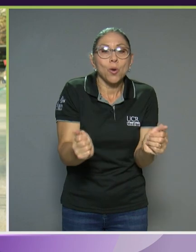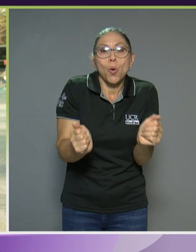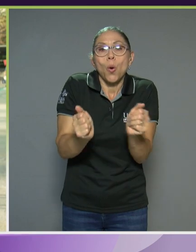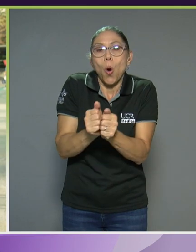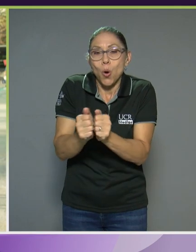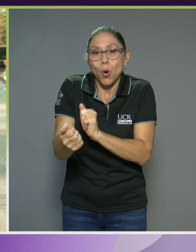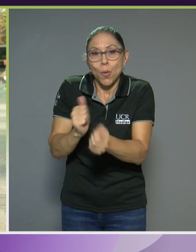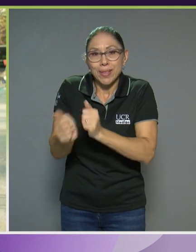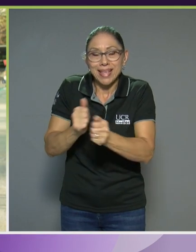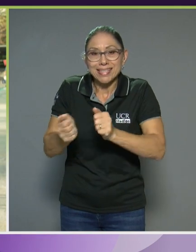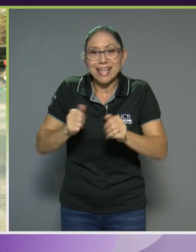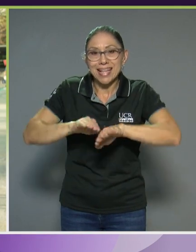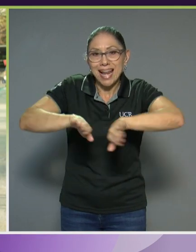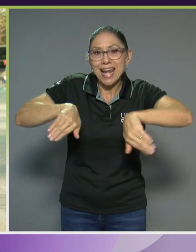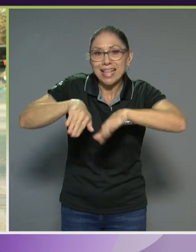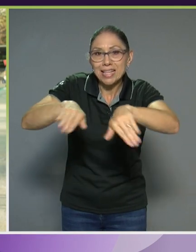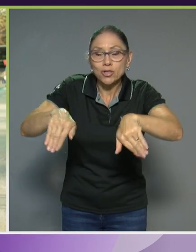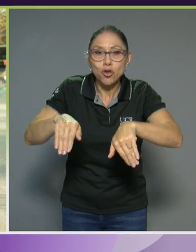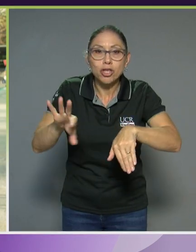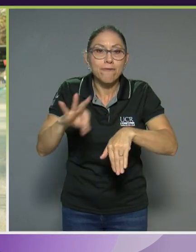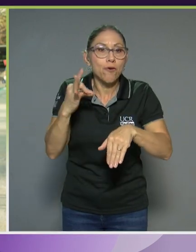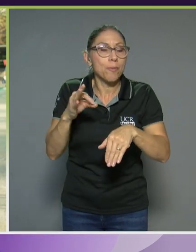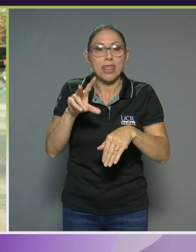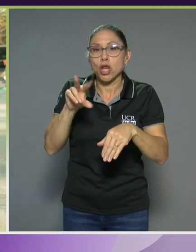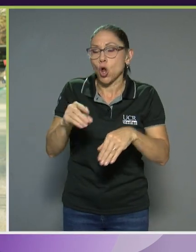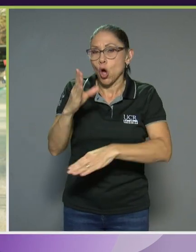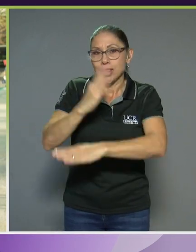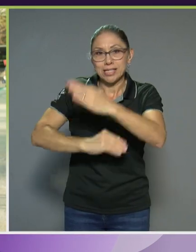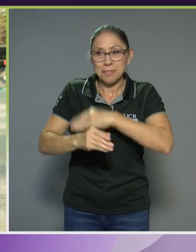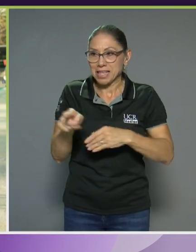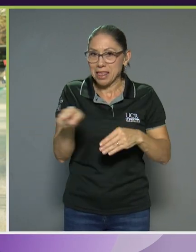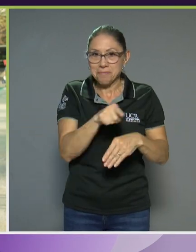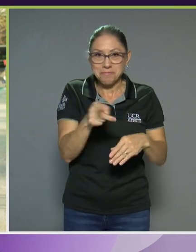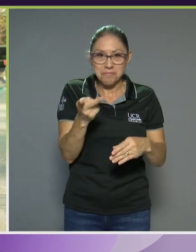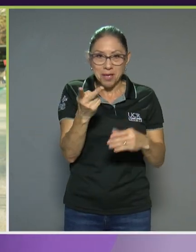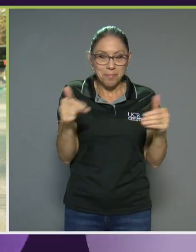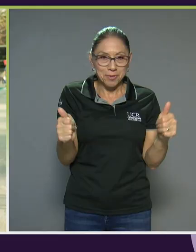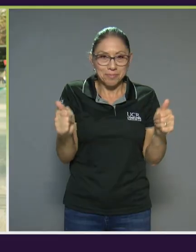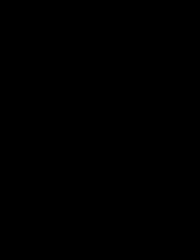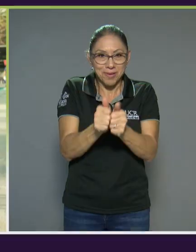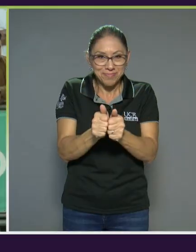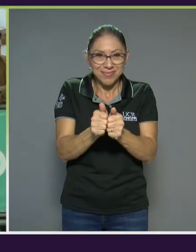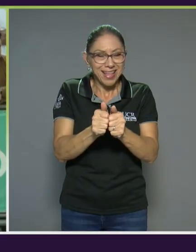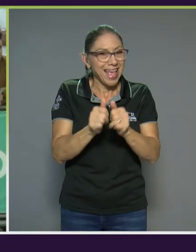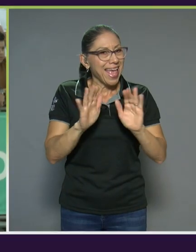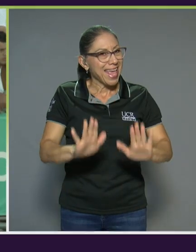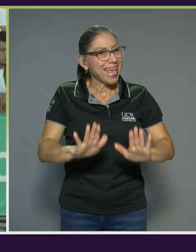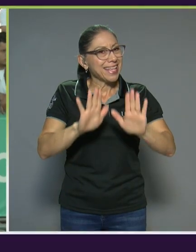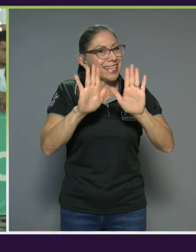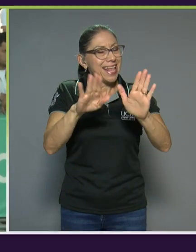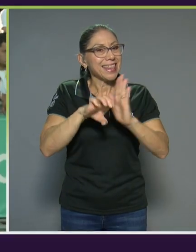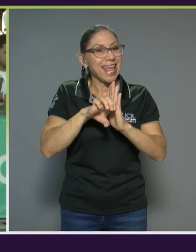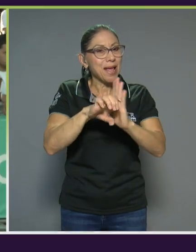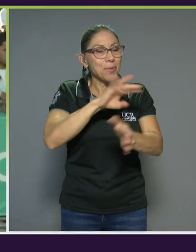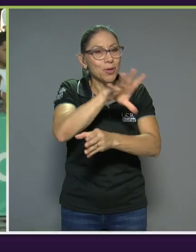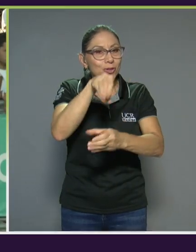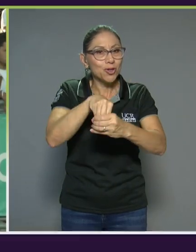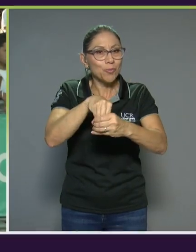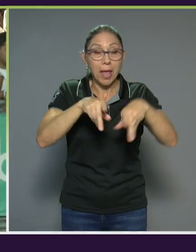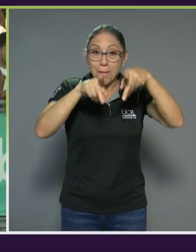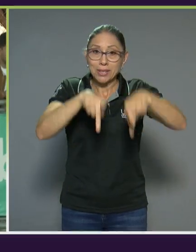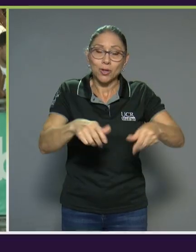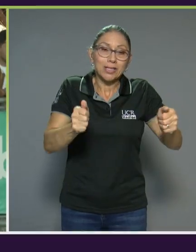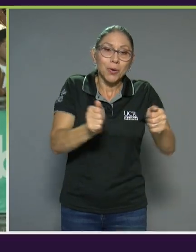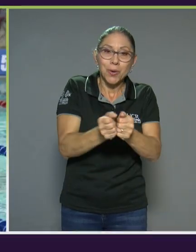competencias de la natación en su versión convencional. Esto es un ejemplo de máxima inclusión donde atletas con y sin discapacidad